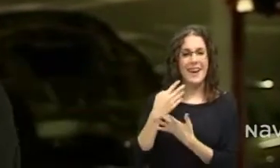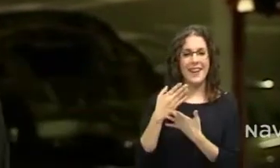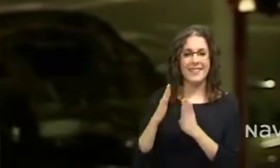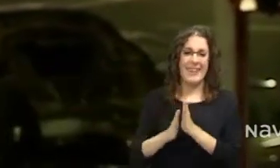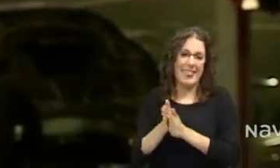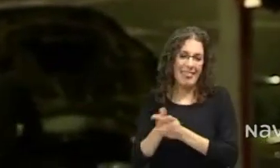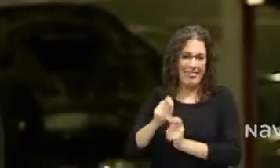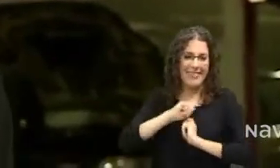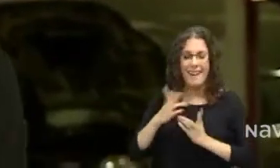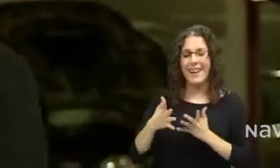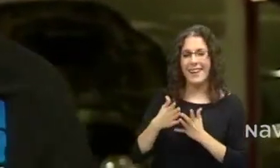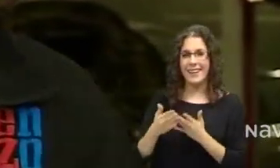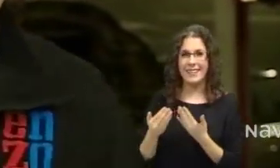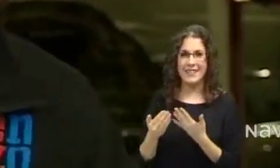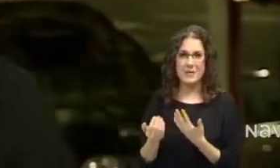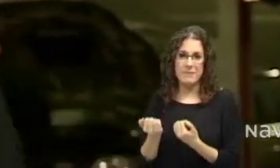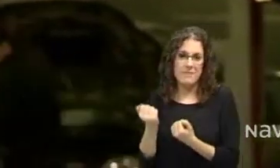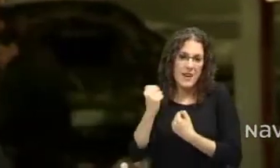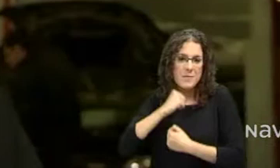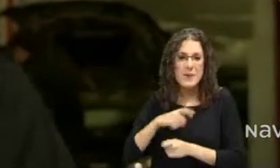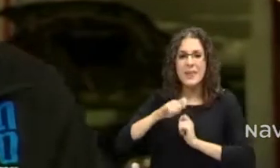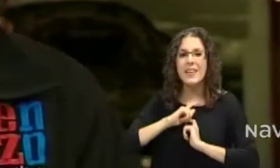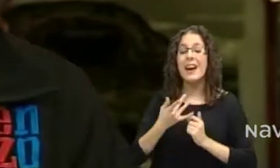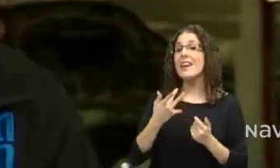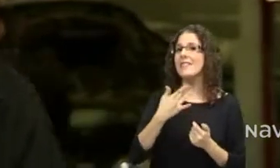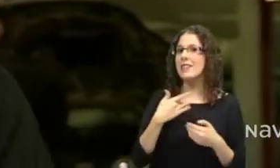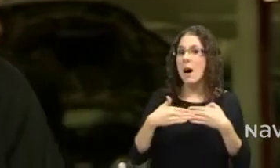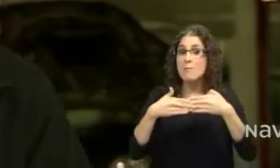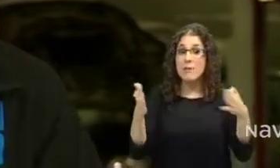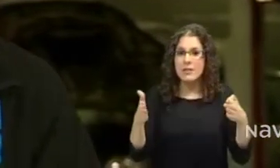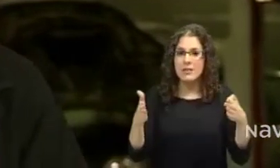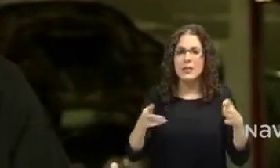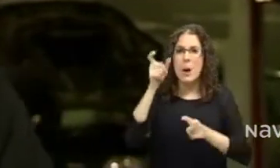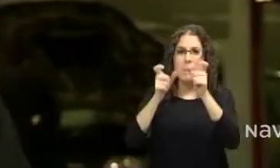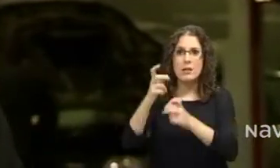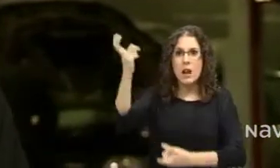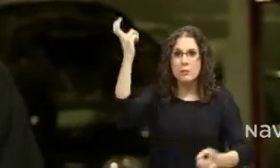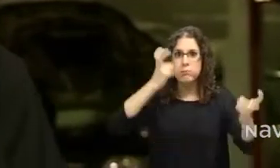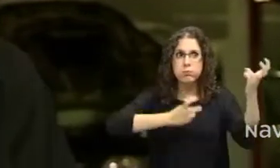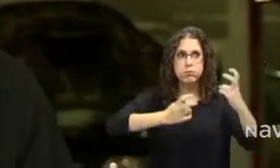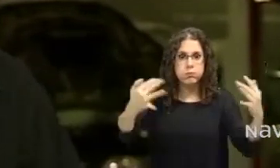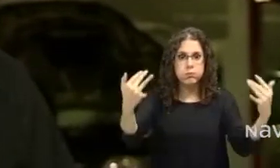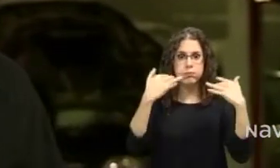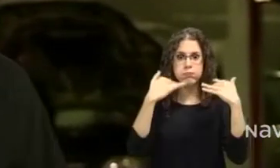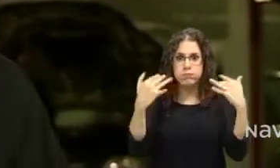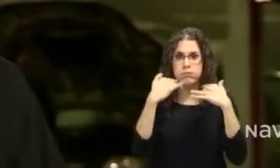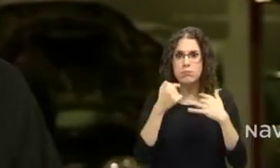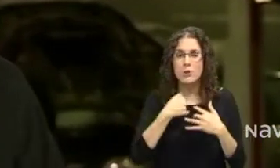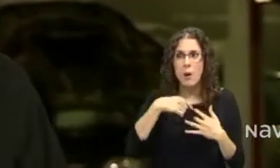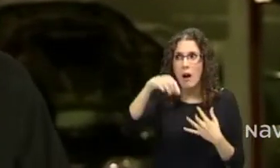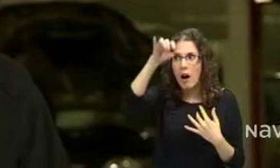día que hice una inauguración vino tanta gente que me quedé alucinando